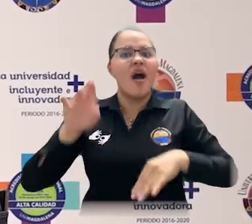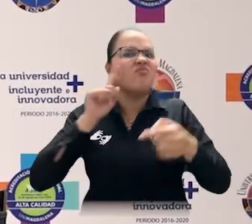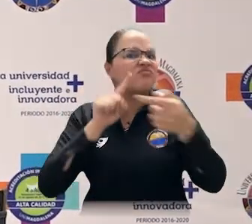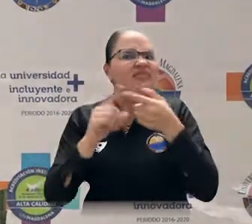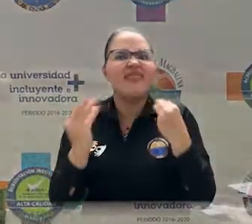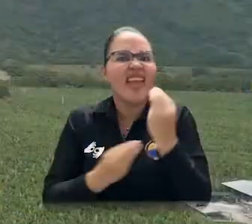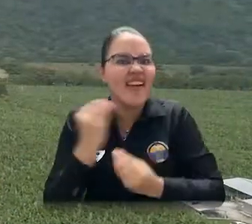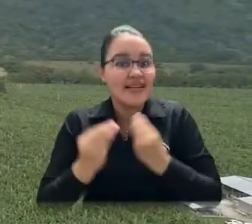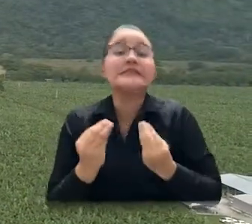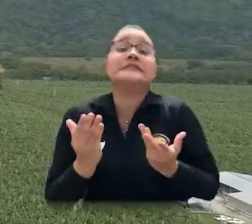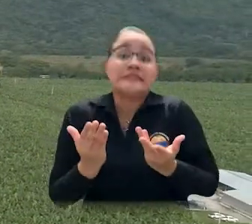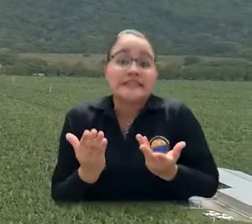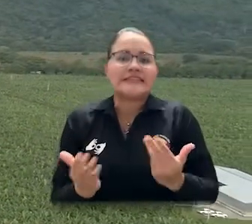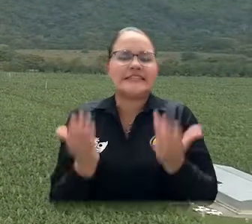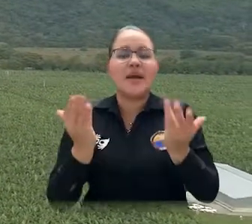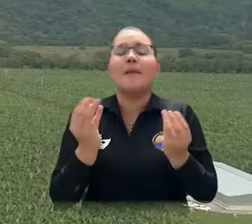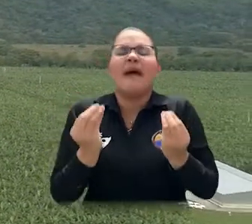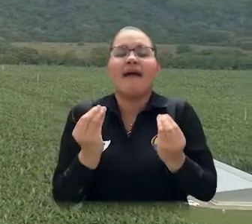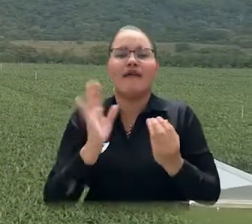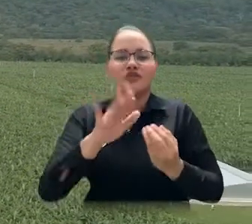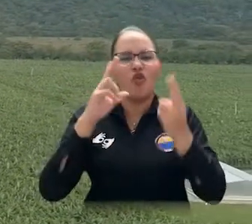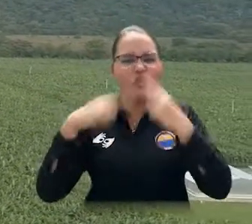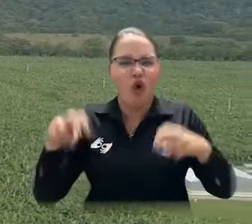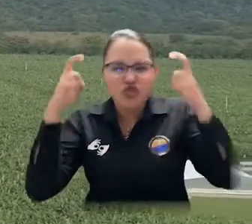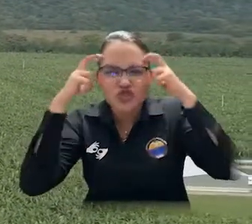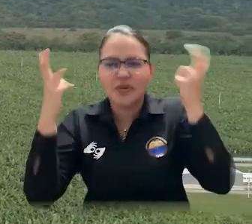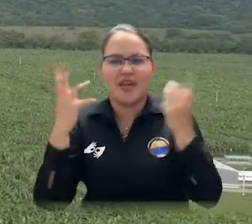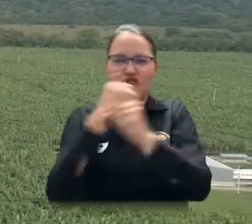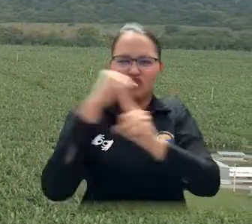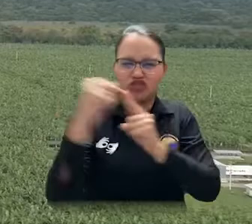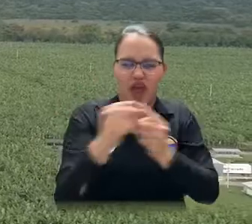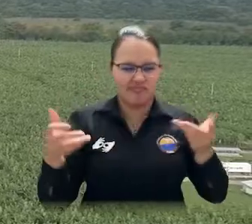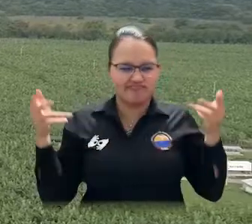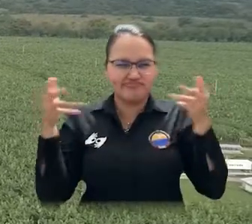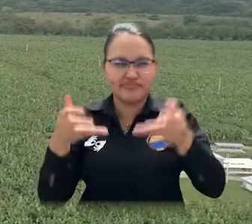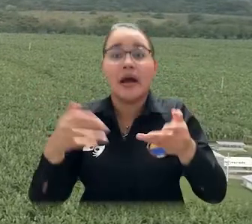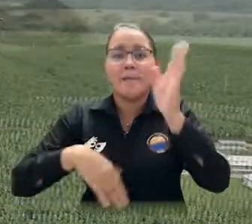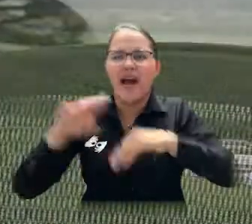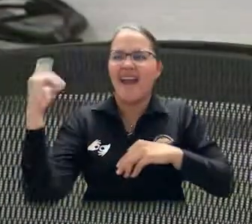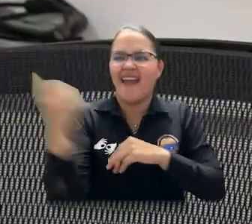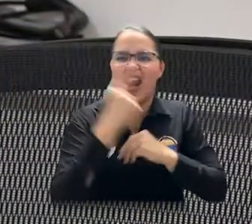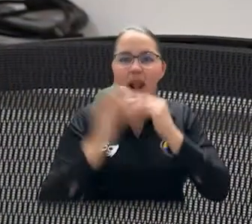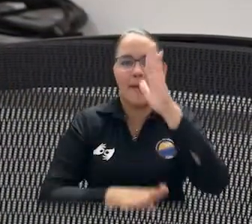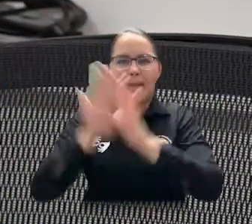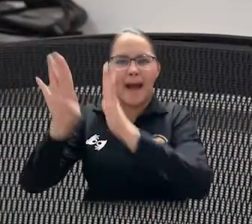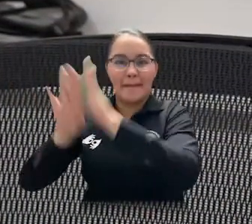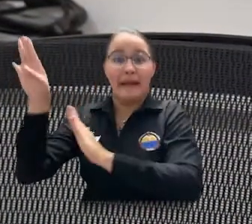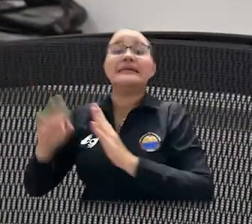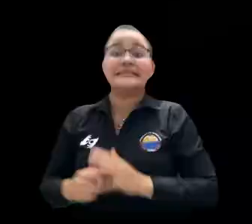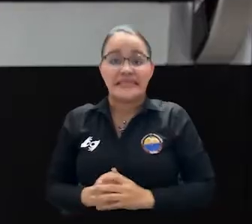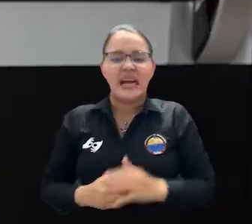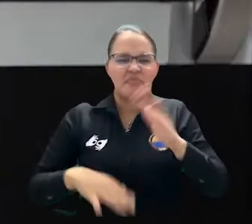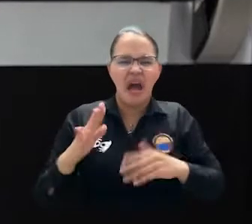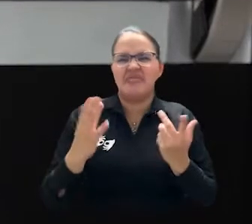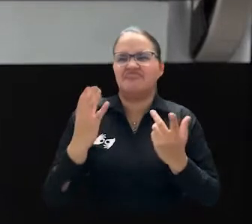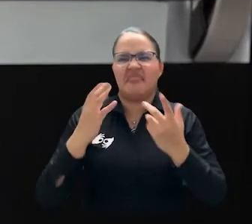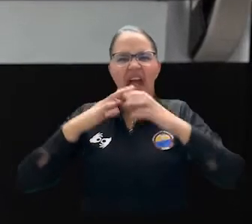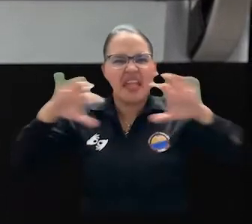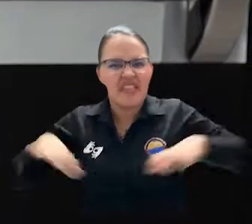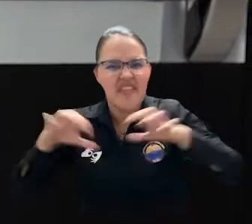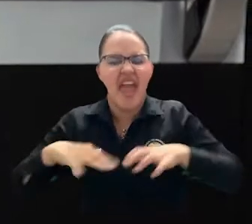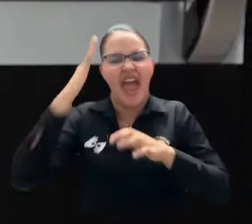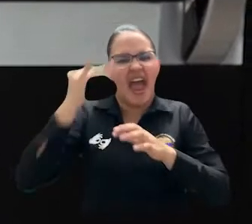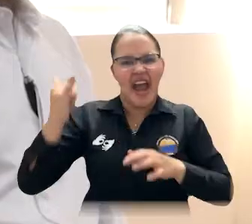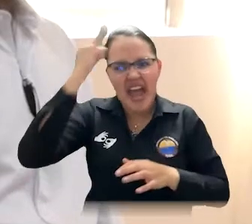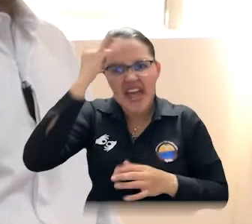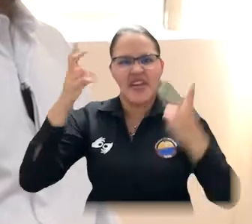de conocimiento a la sociedad con el propósito de contribuir al desarrollo regional mediante actividades académicas, investigativas, formativas